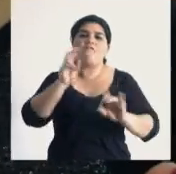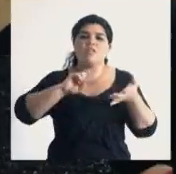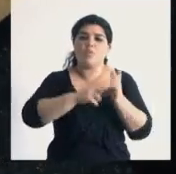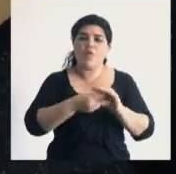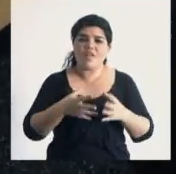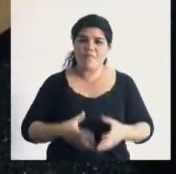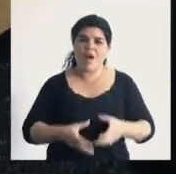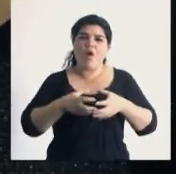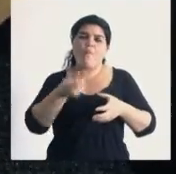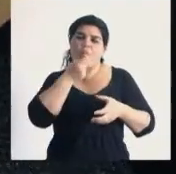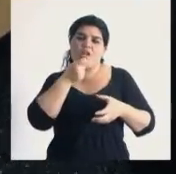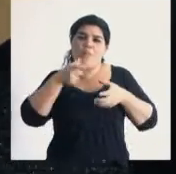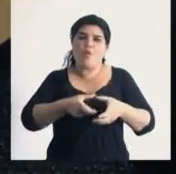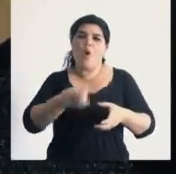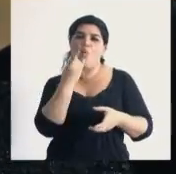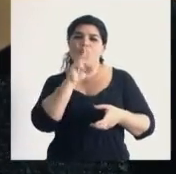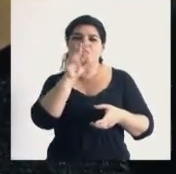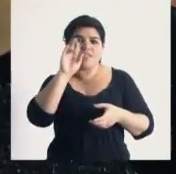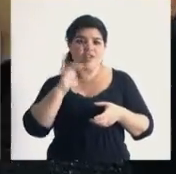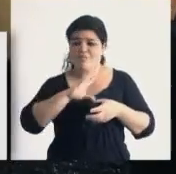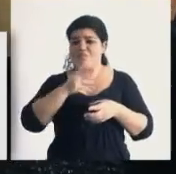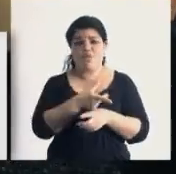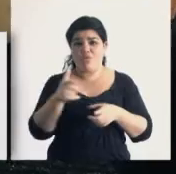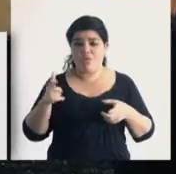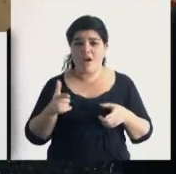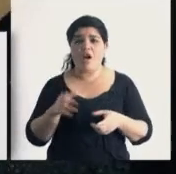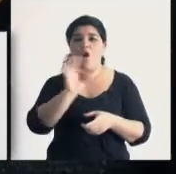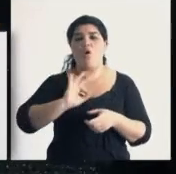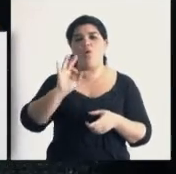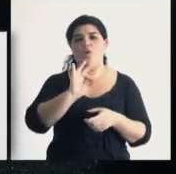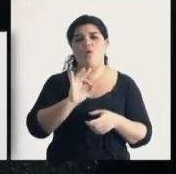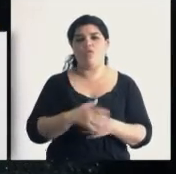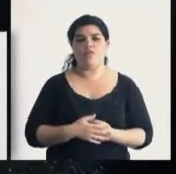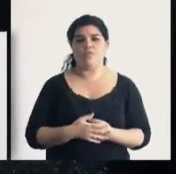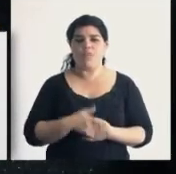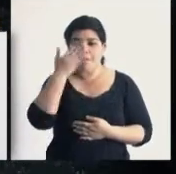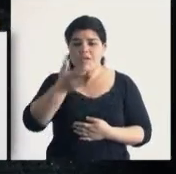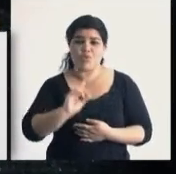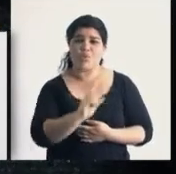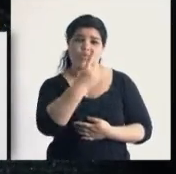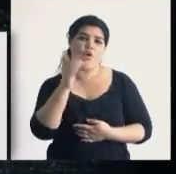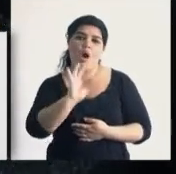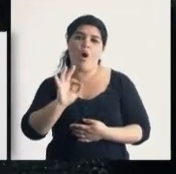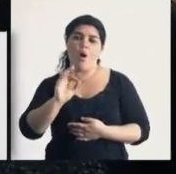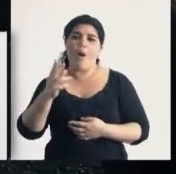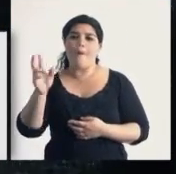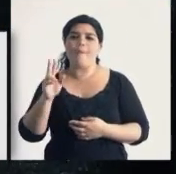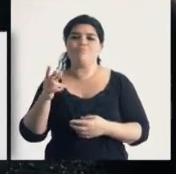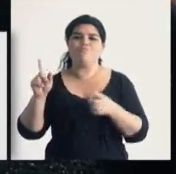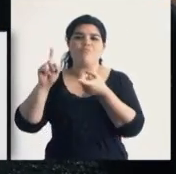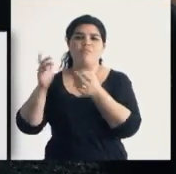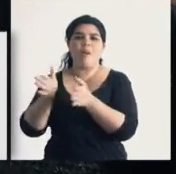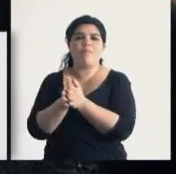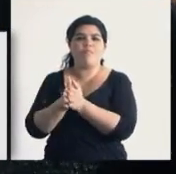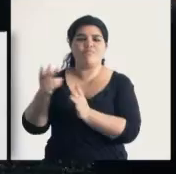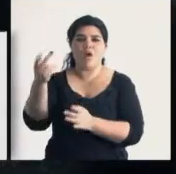tiene algún problema en su cuerpo, como por ejemplo una histerectomía, es decir, no tiene útero, o porque se trata de una persona sola, un hombre o una